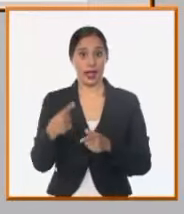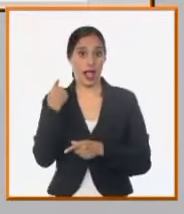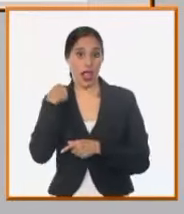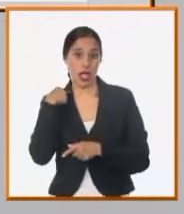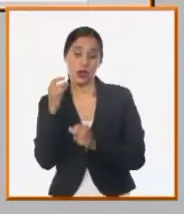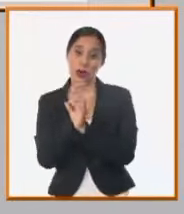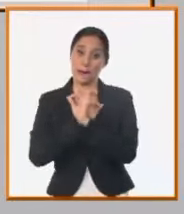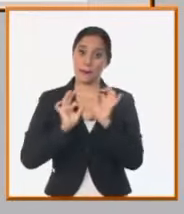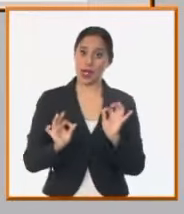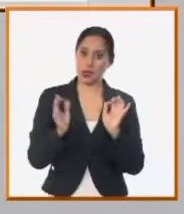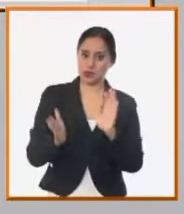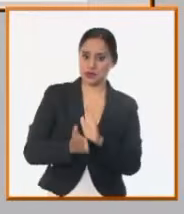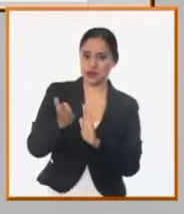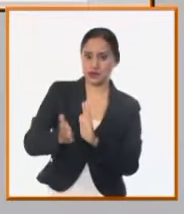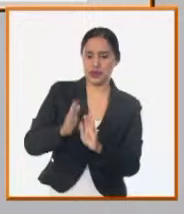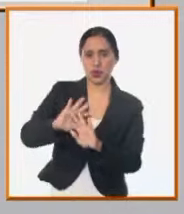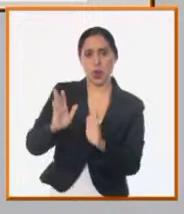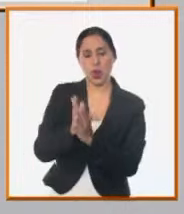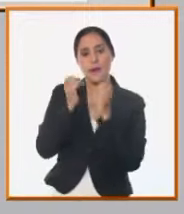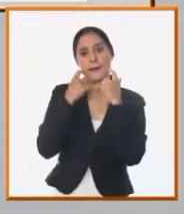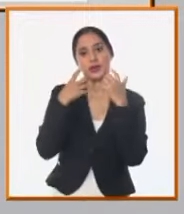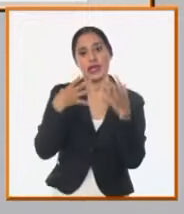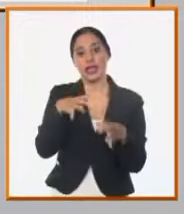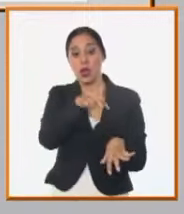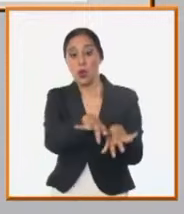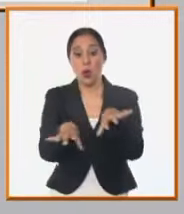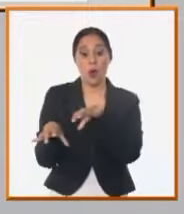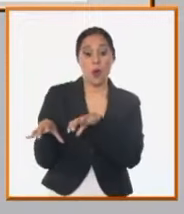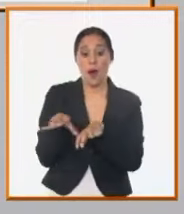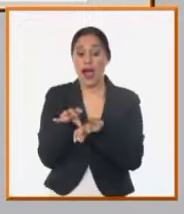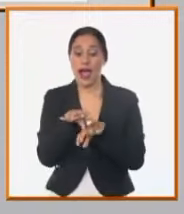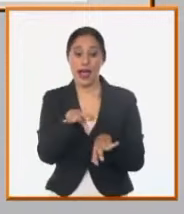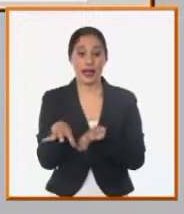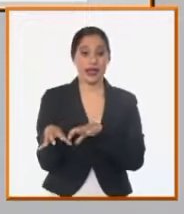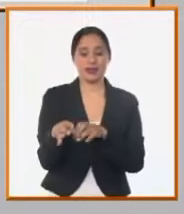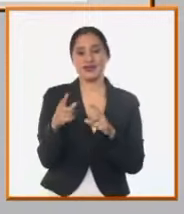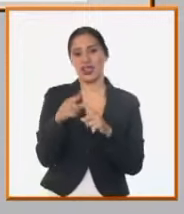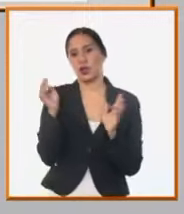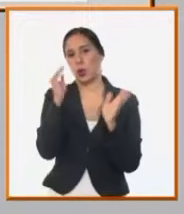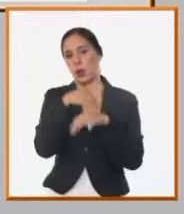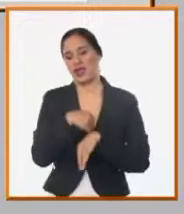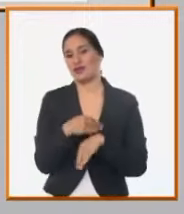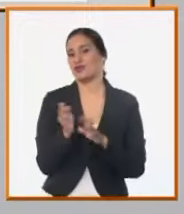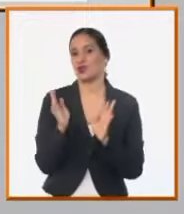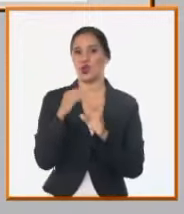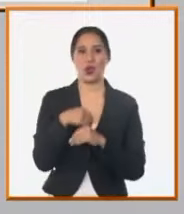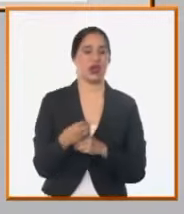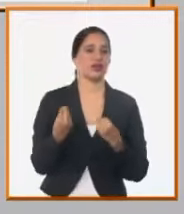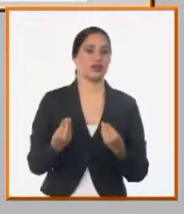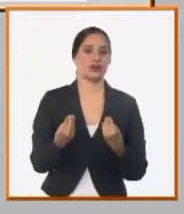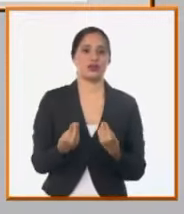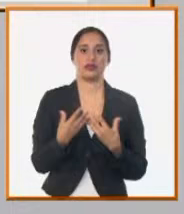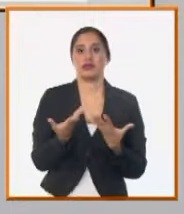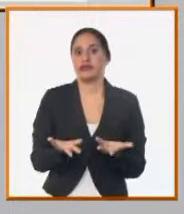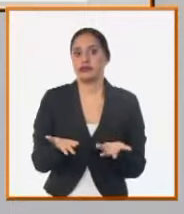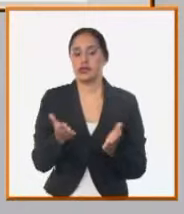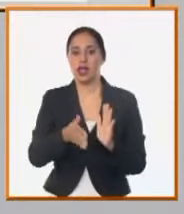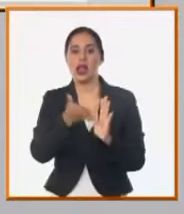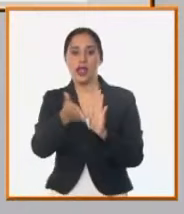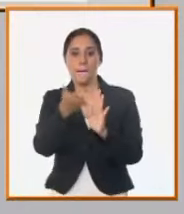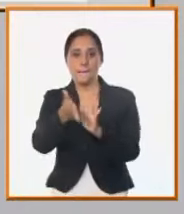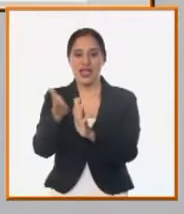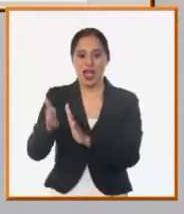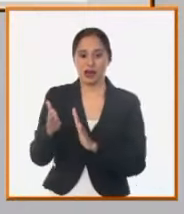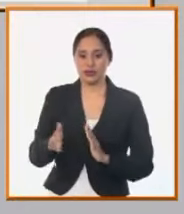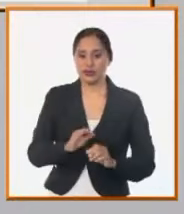también incide en ubicación que están en lugares que no están que prácticamente con la tecnología que tenemos hoy de limpieza no se les puede llegar y eso afecta también